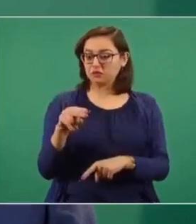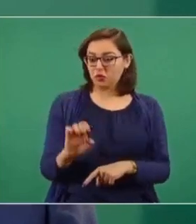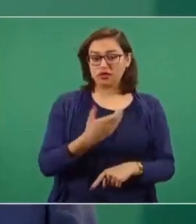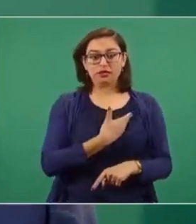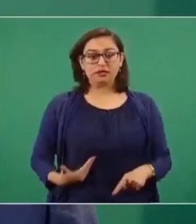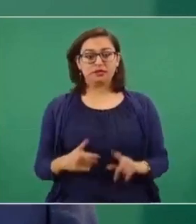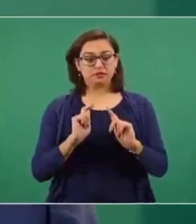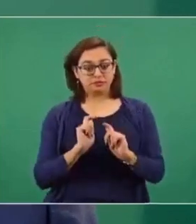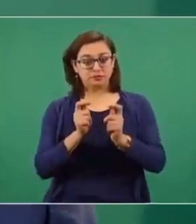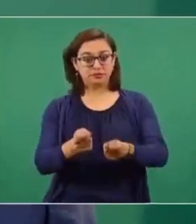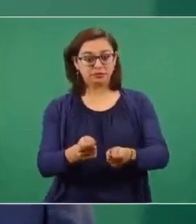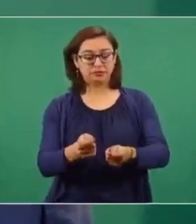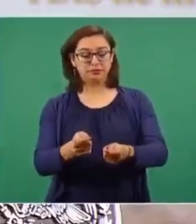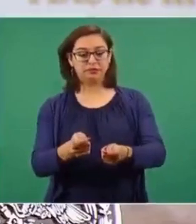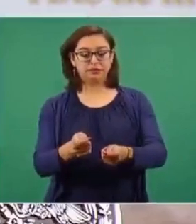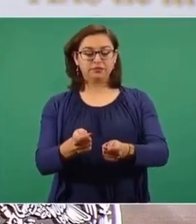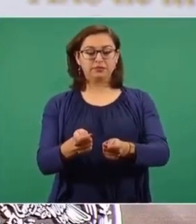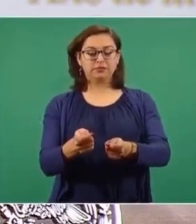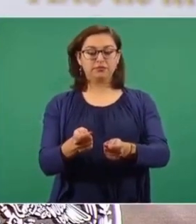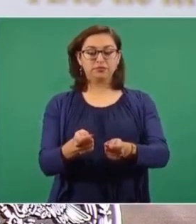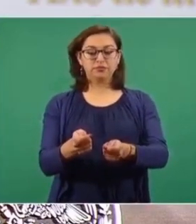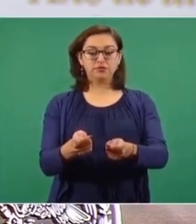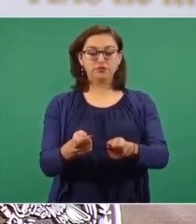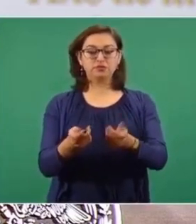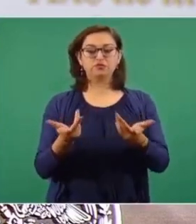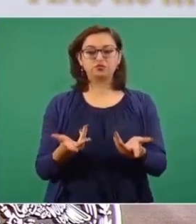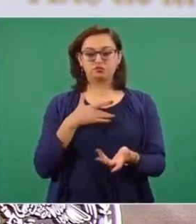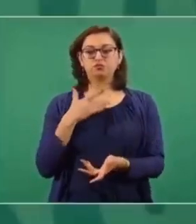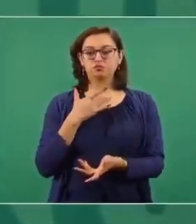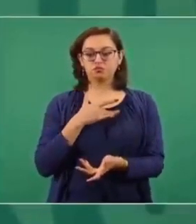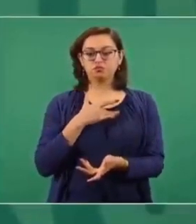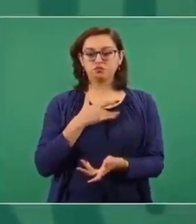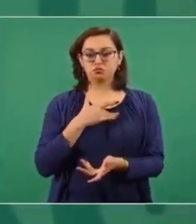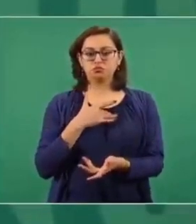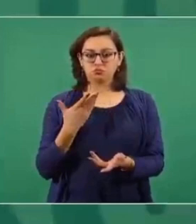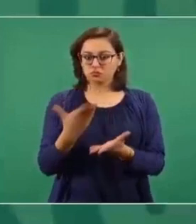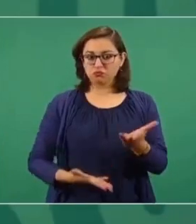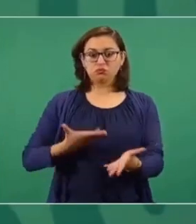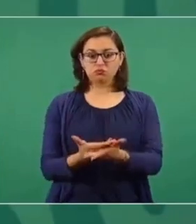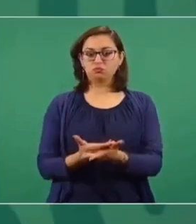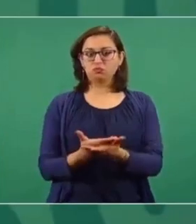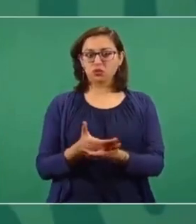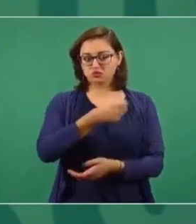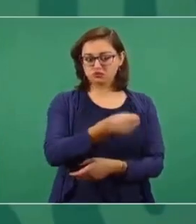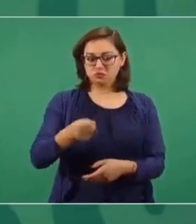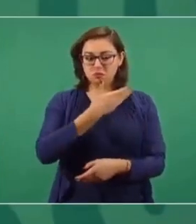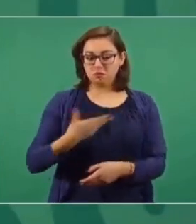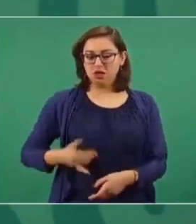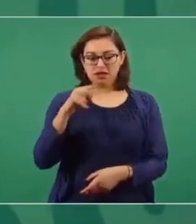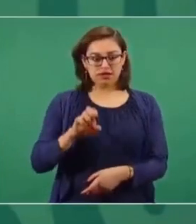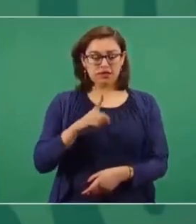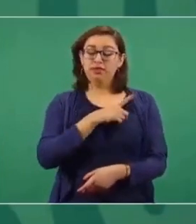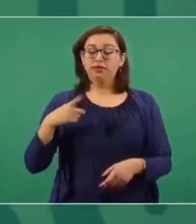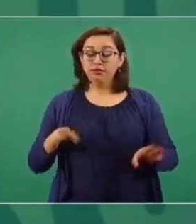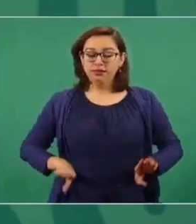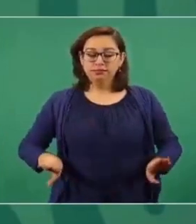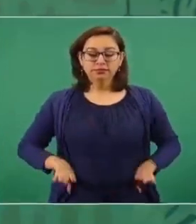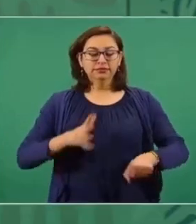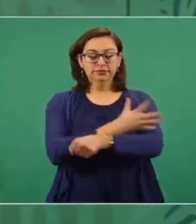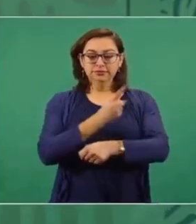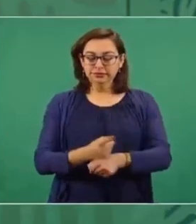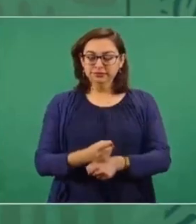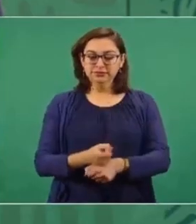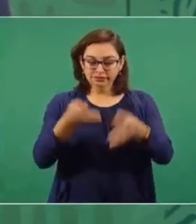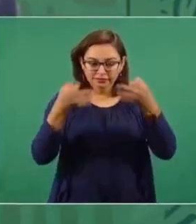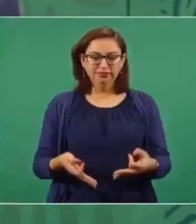se planteó que fueran gentes íntegras el presidente del INE. Me